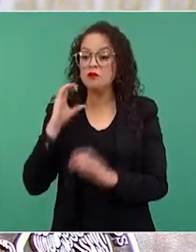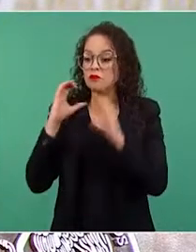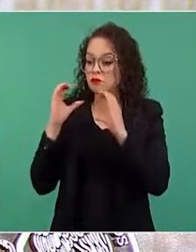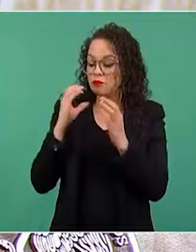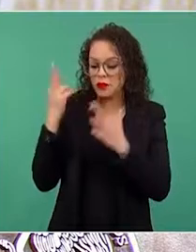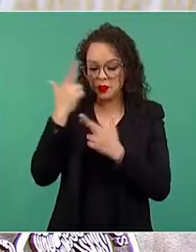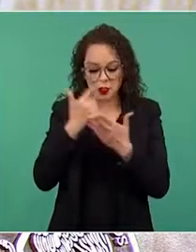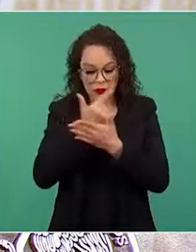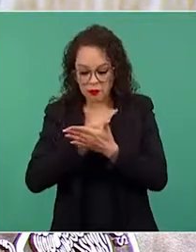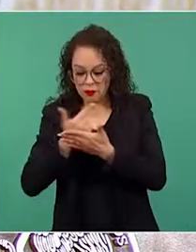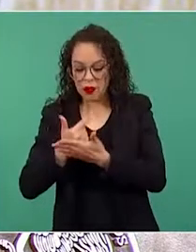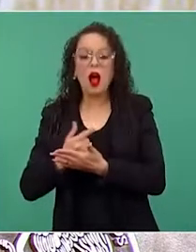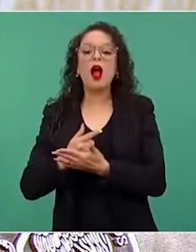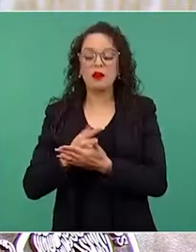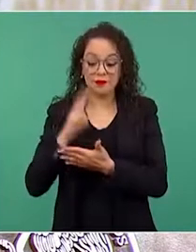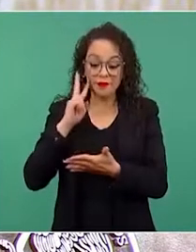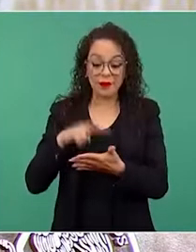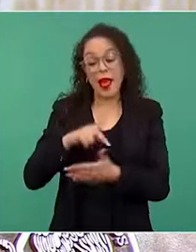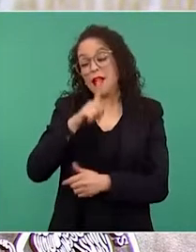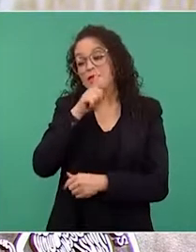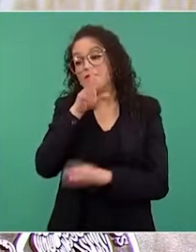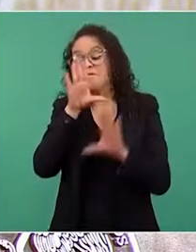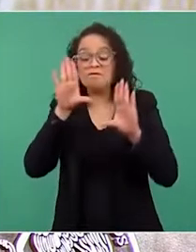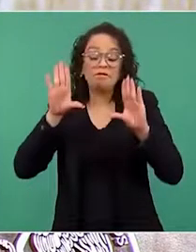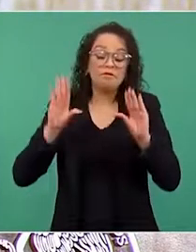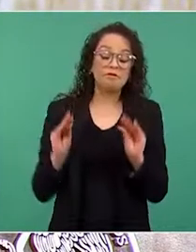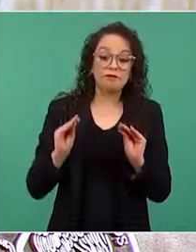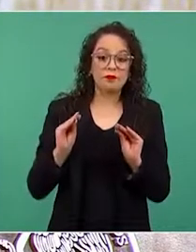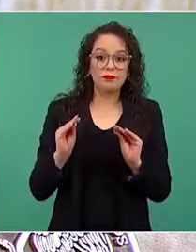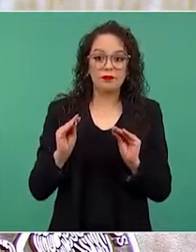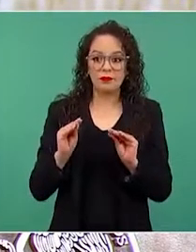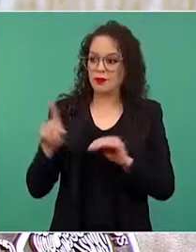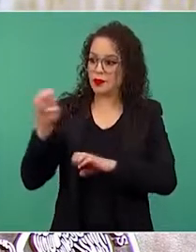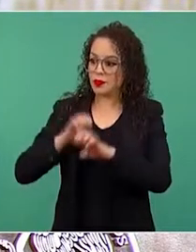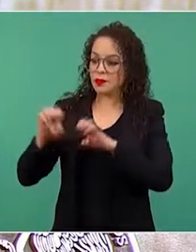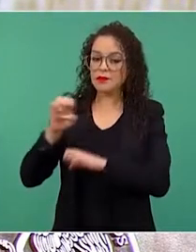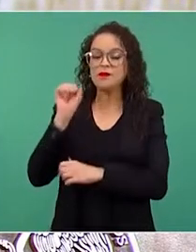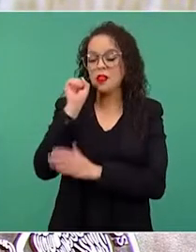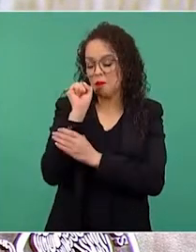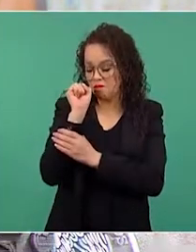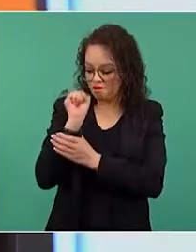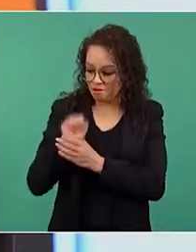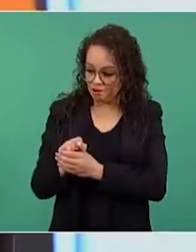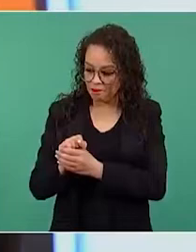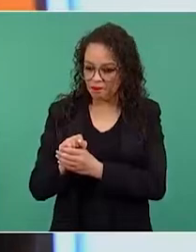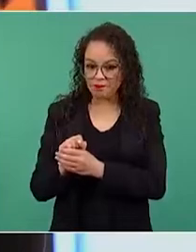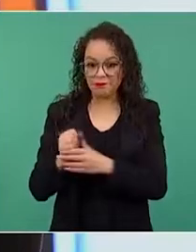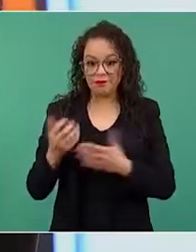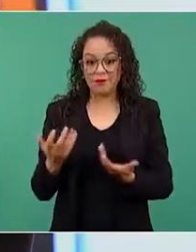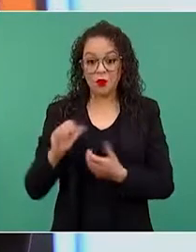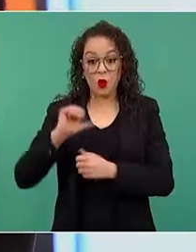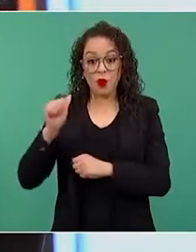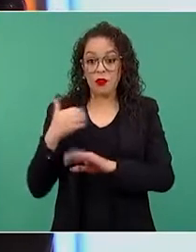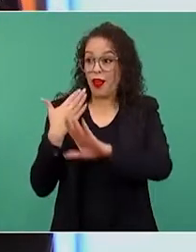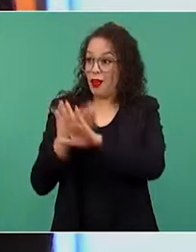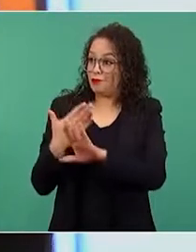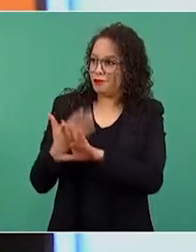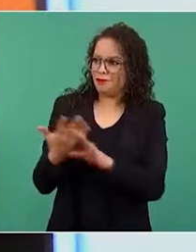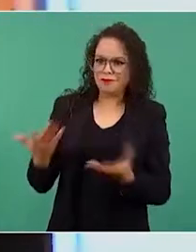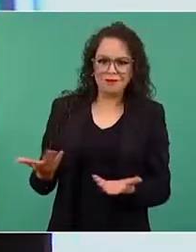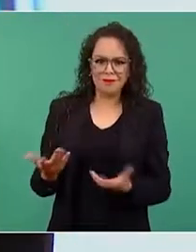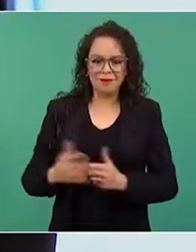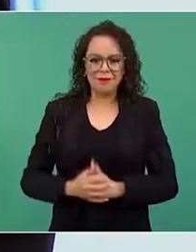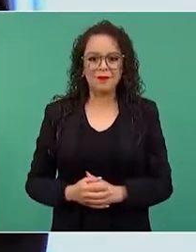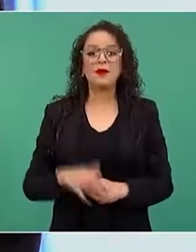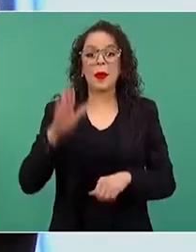intelectuales que callan, los empresarios que se agachan, los porristas que arropan y atacan. Y un ejemplo